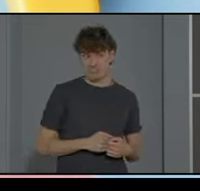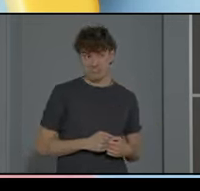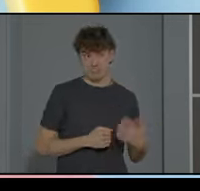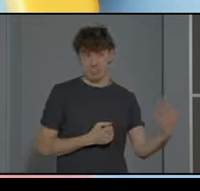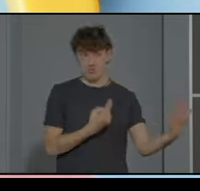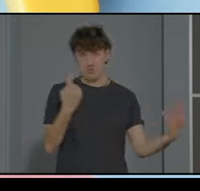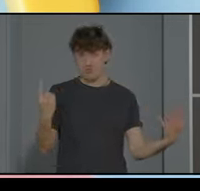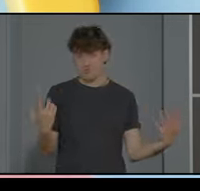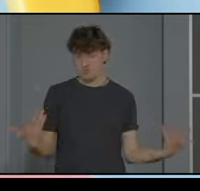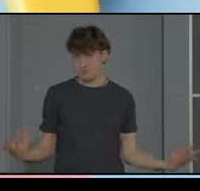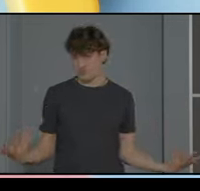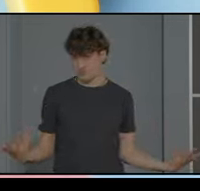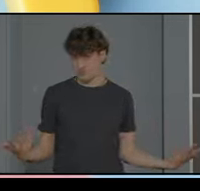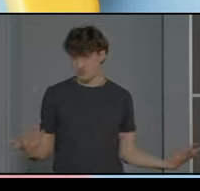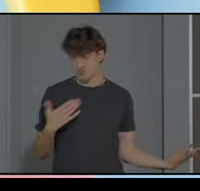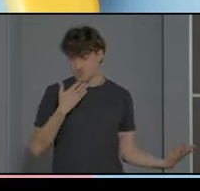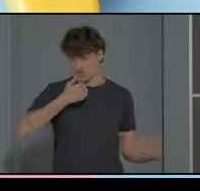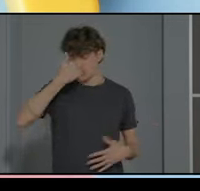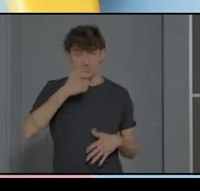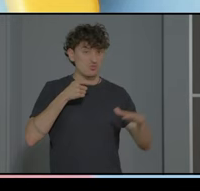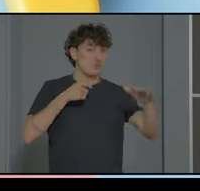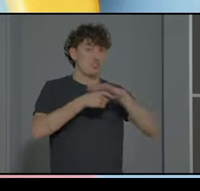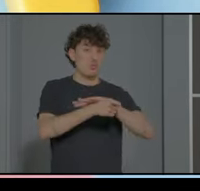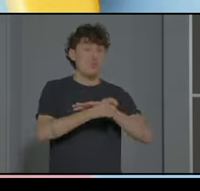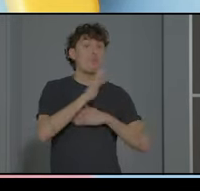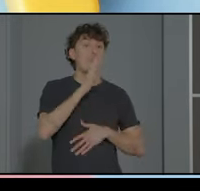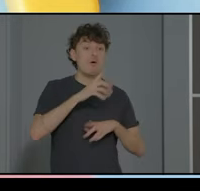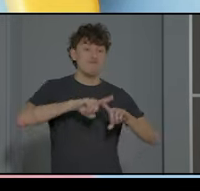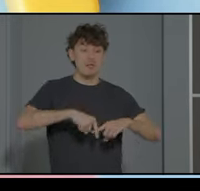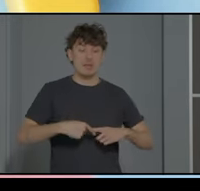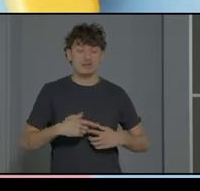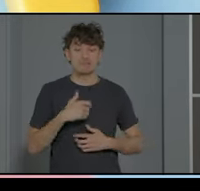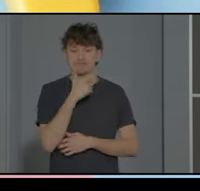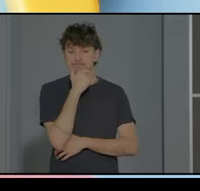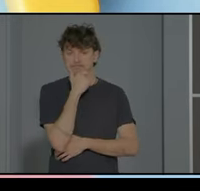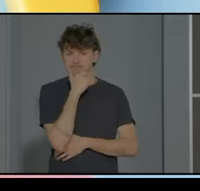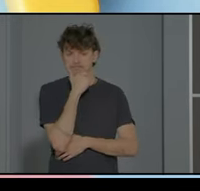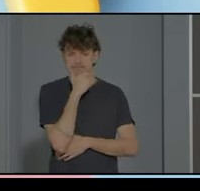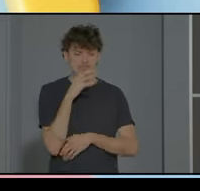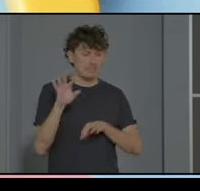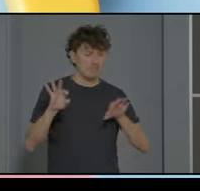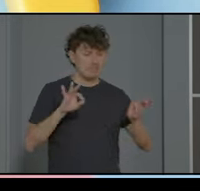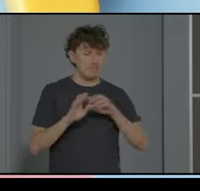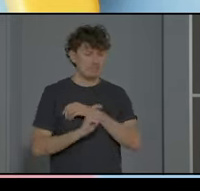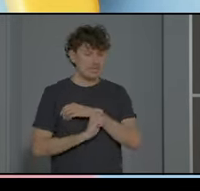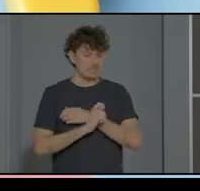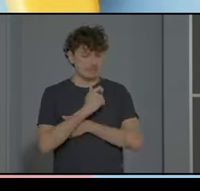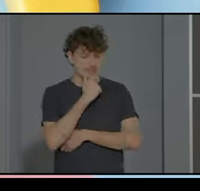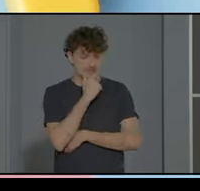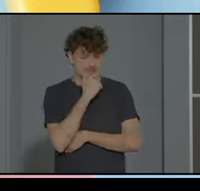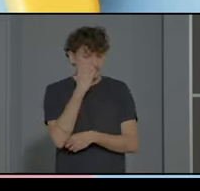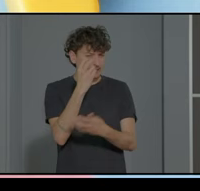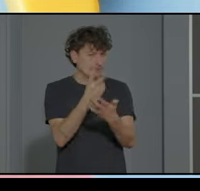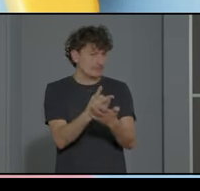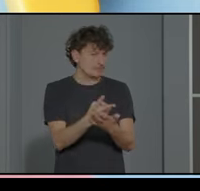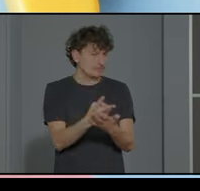algo más y solo son esas solicitudes porque las familias tienen que tomar la decisión estratégica de jugársela a